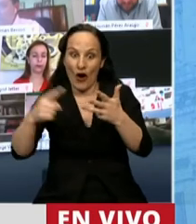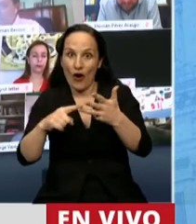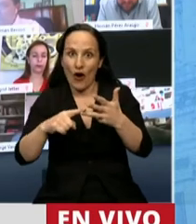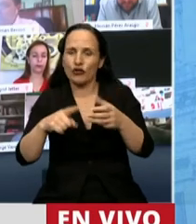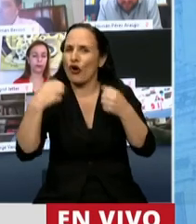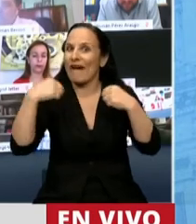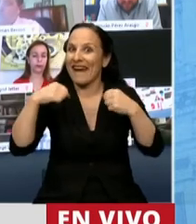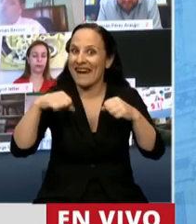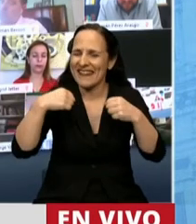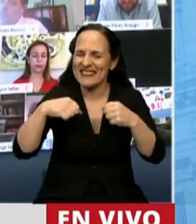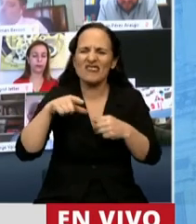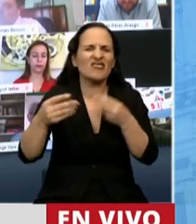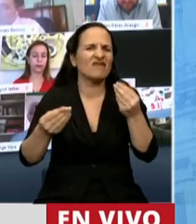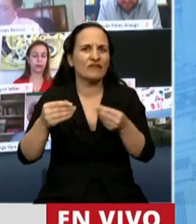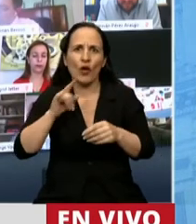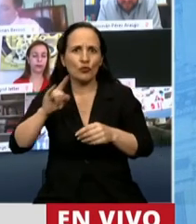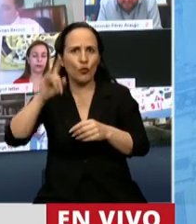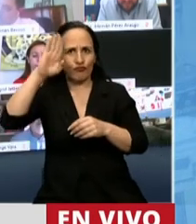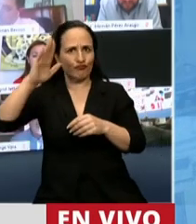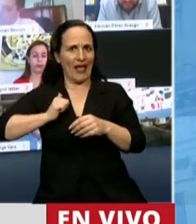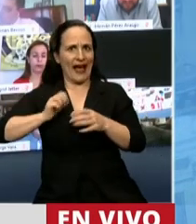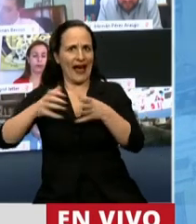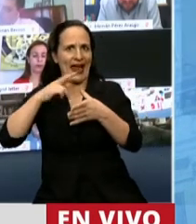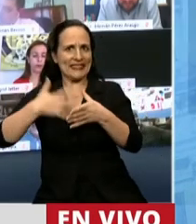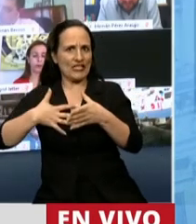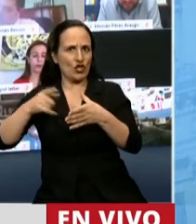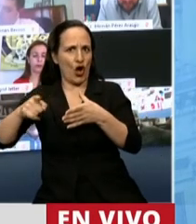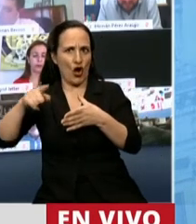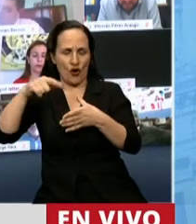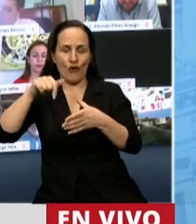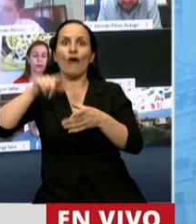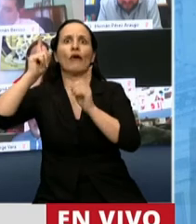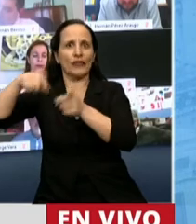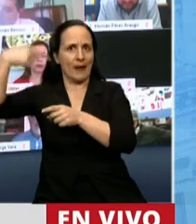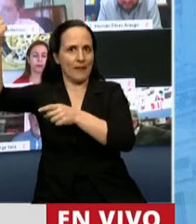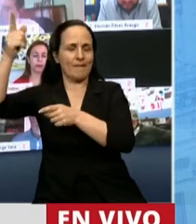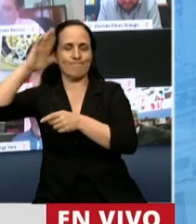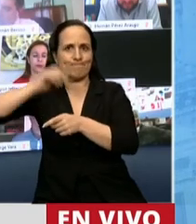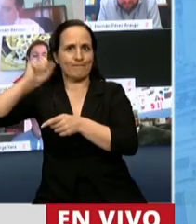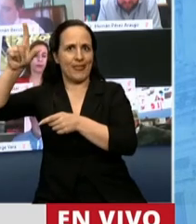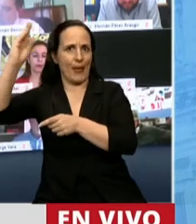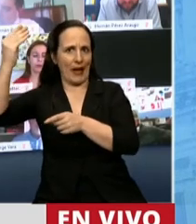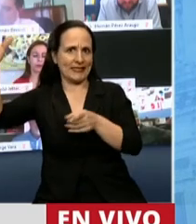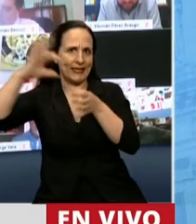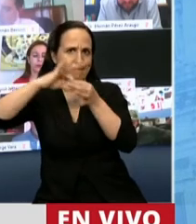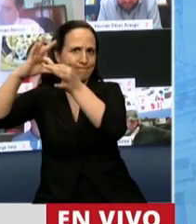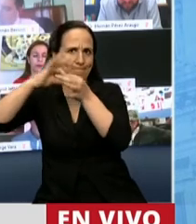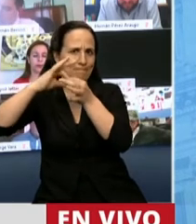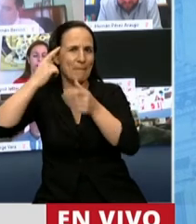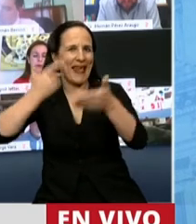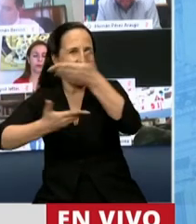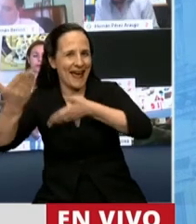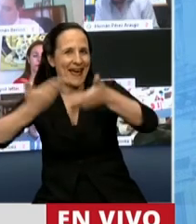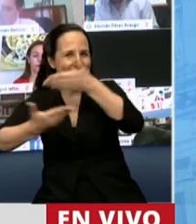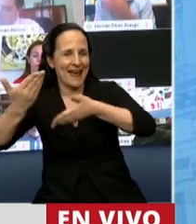que es el ejercicio que realiza el Ejército Nacional con el Ejército de Brasil para ampliar los lazos de cooperación